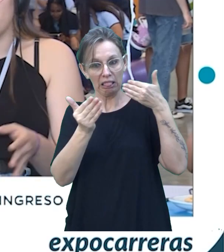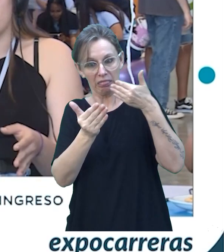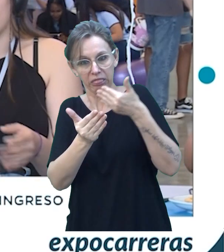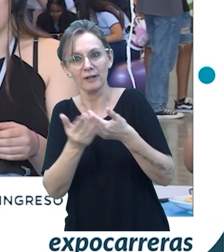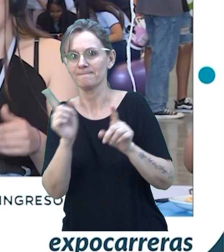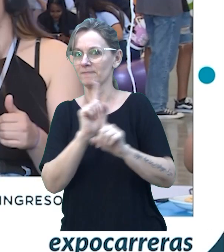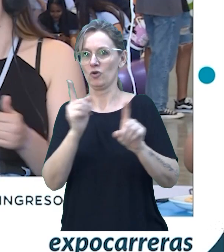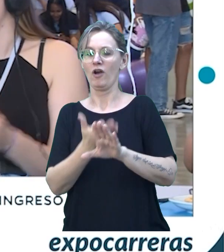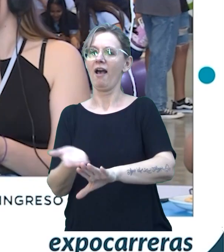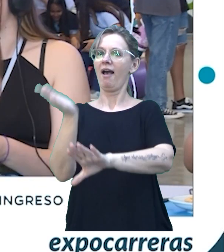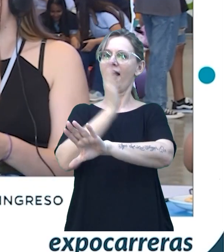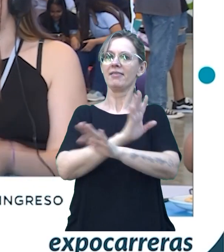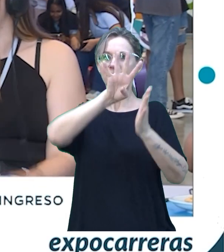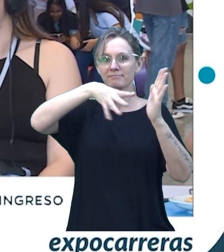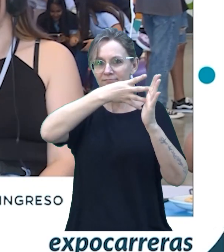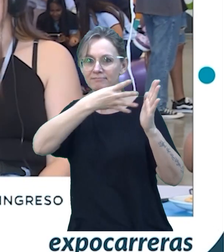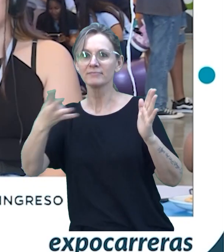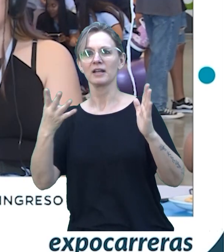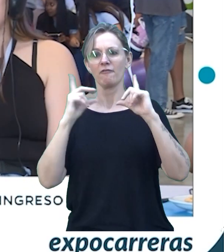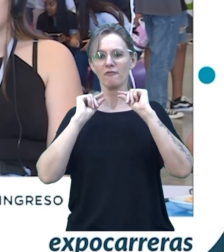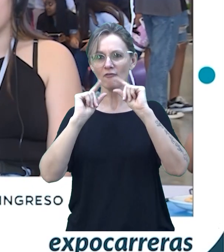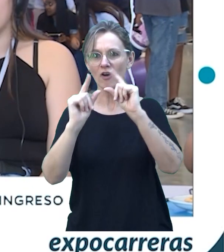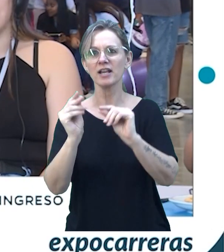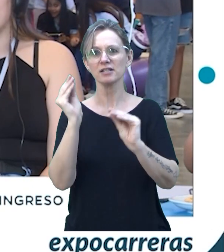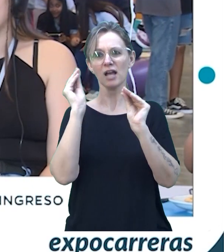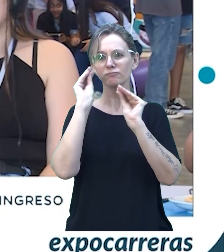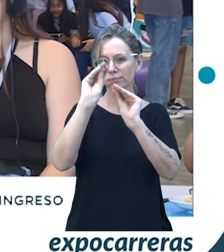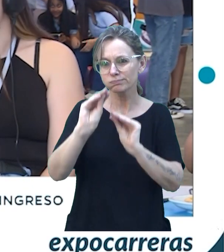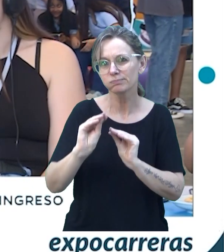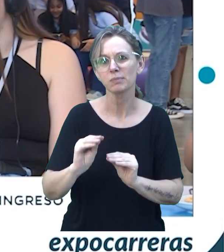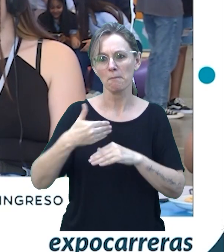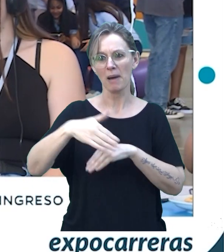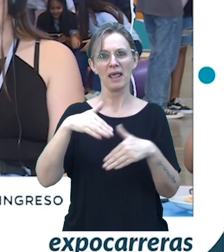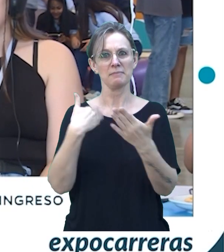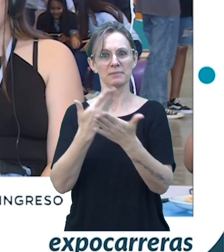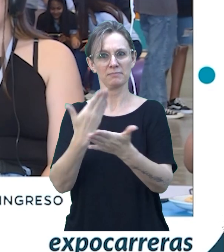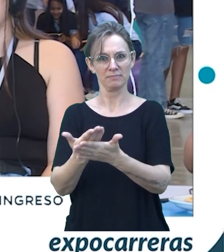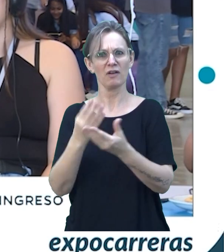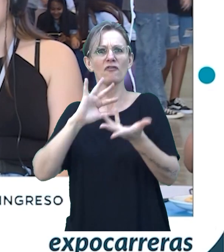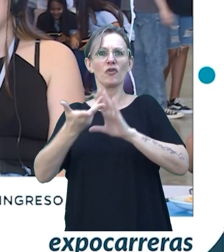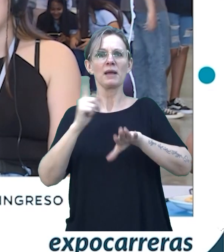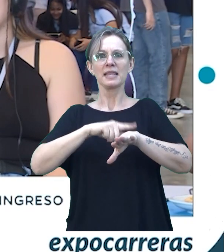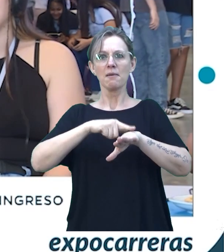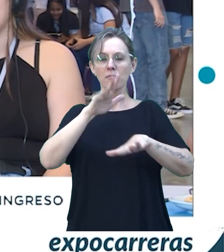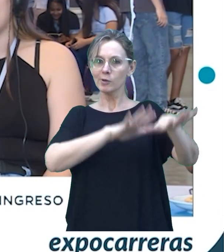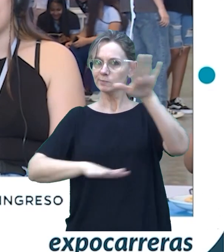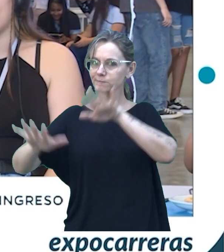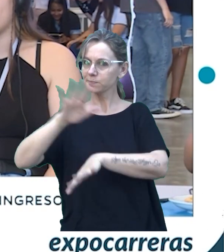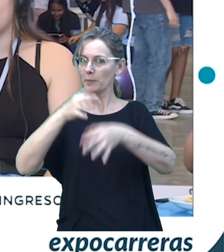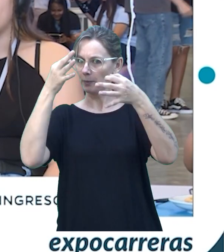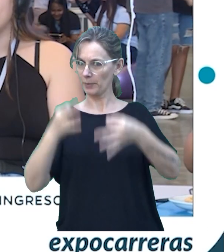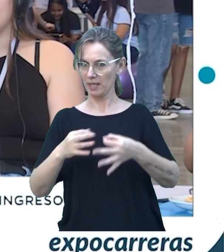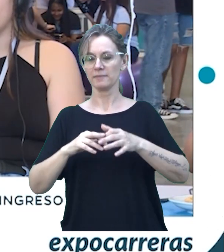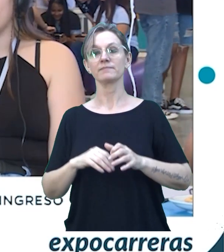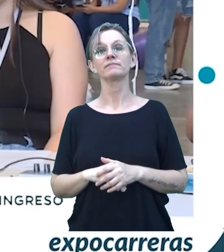planillita de qué días tenés que entregar algo o esas cosas, para ordenar tus tiempos más que nada. Porque vos cuando pasás a la